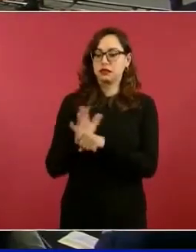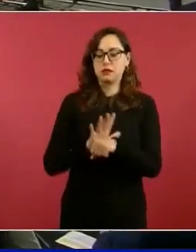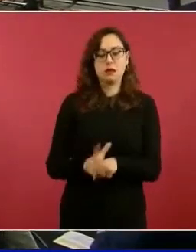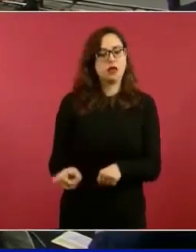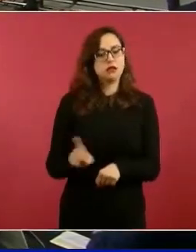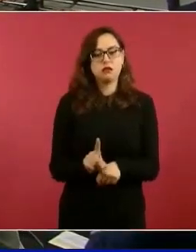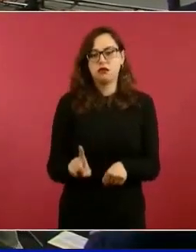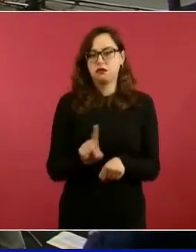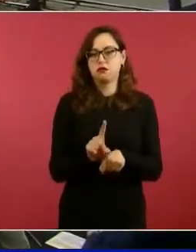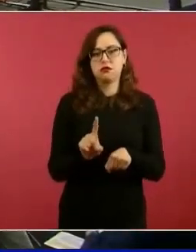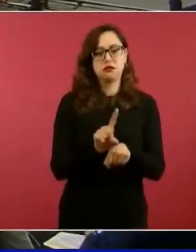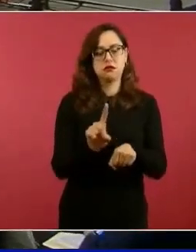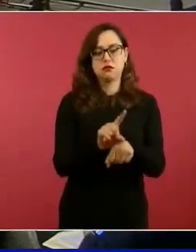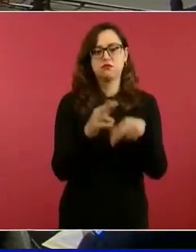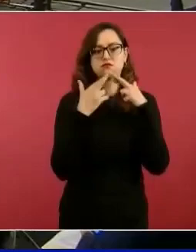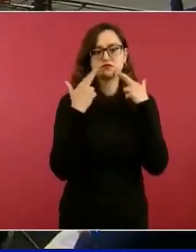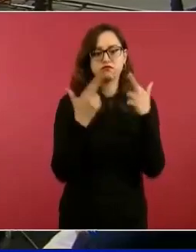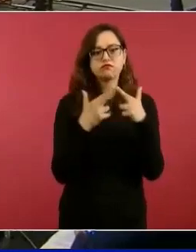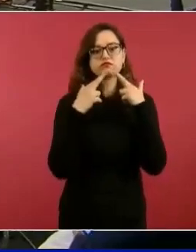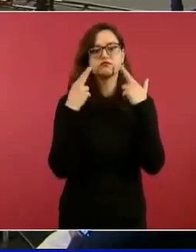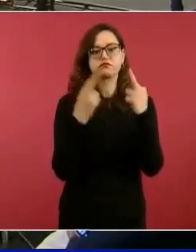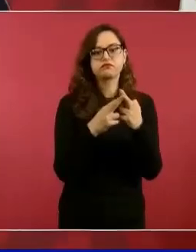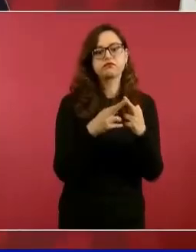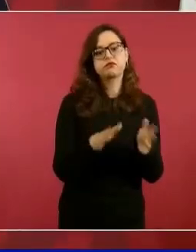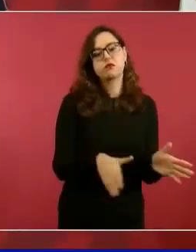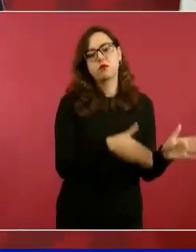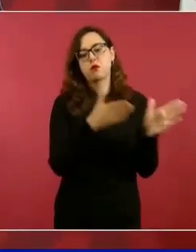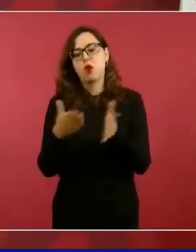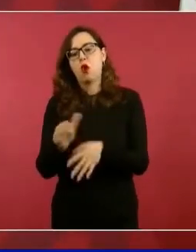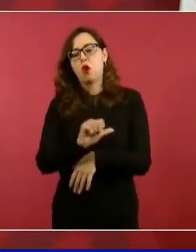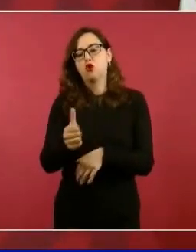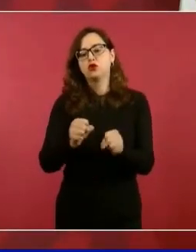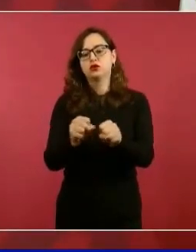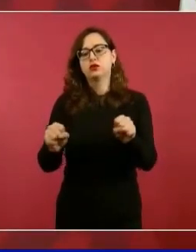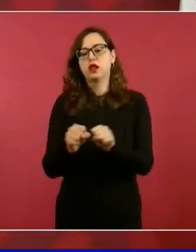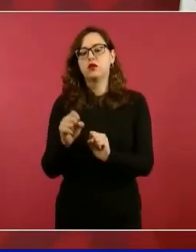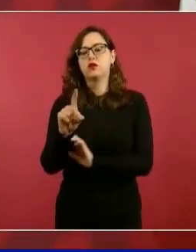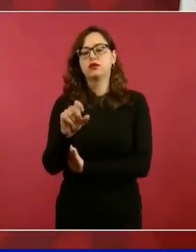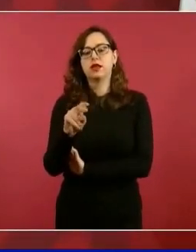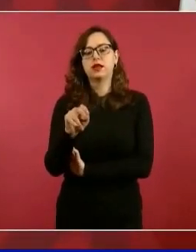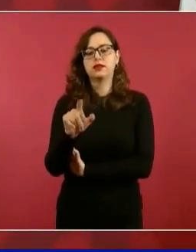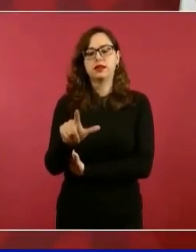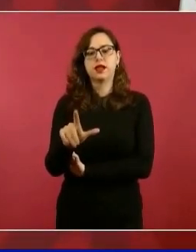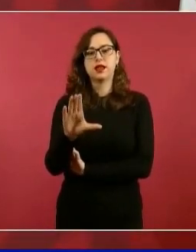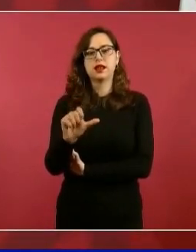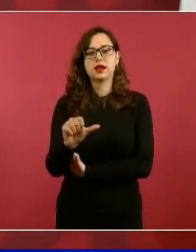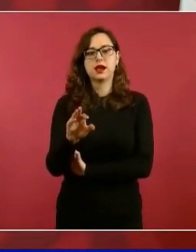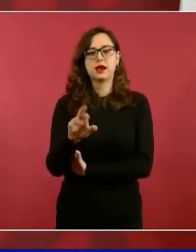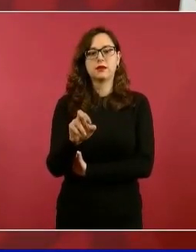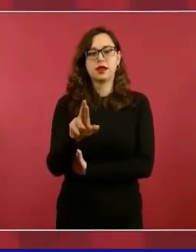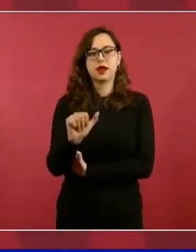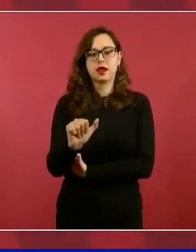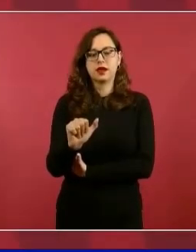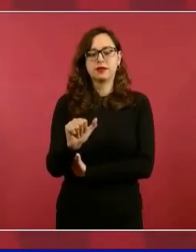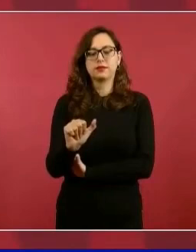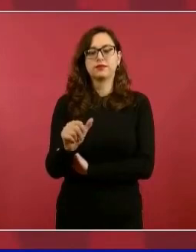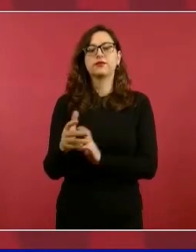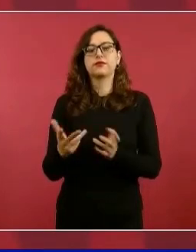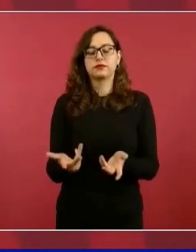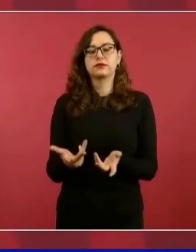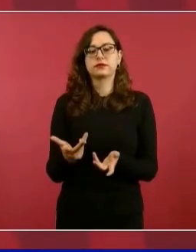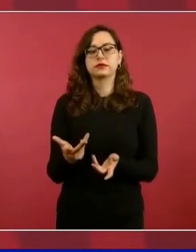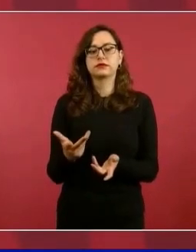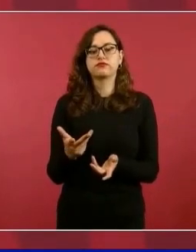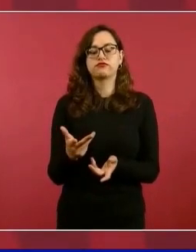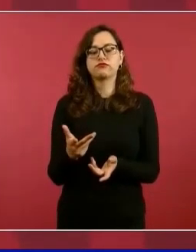Y otra, que es la Daniel Cabrera, un periodista, el hijo